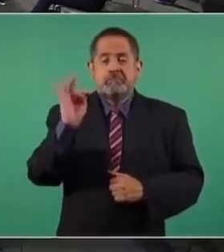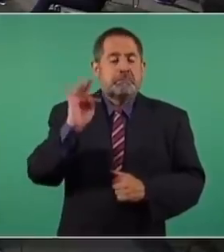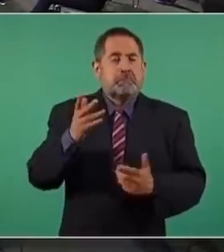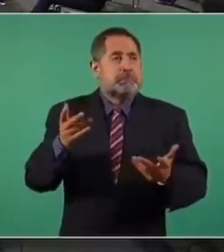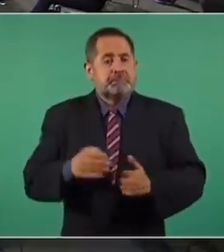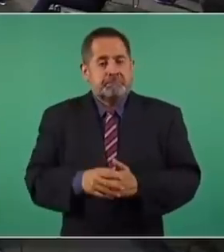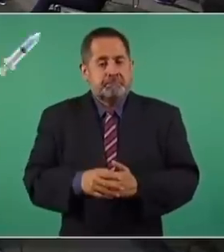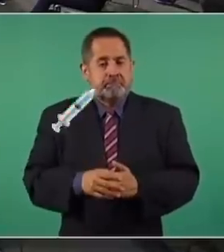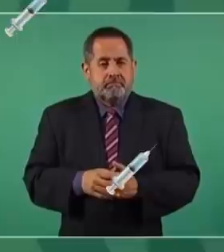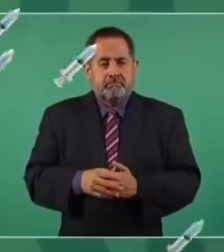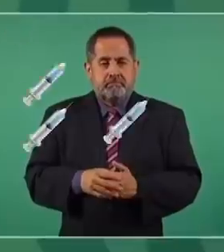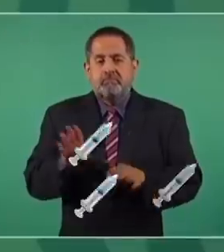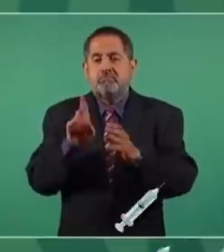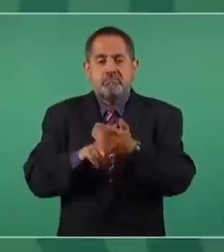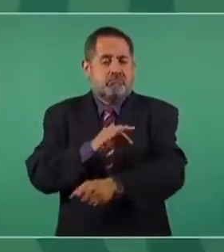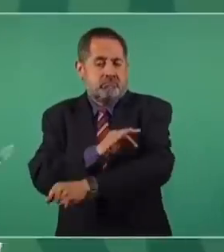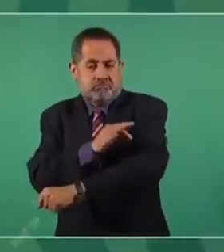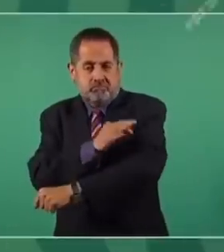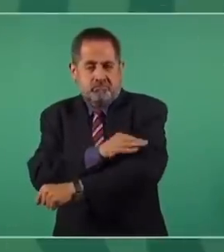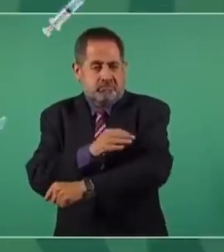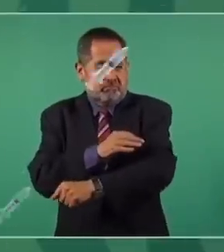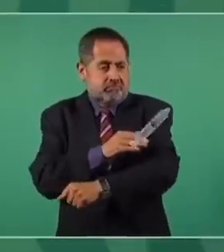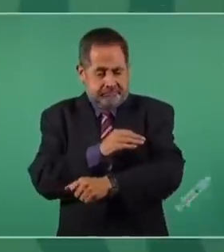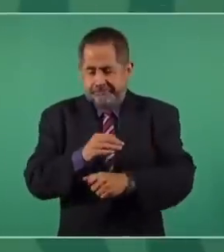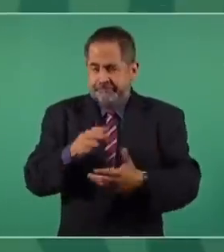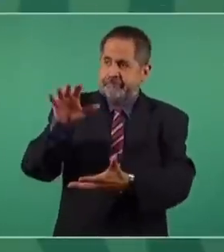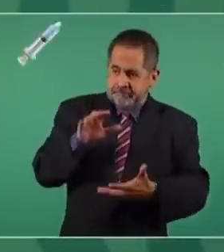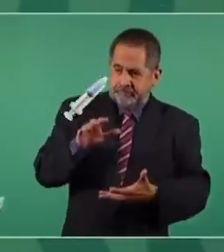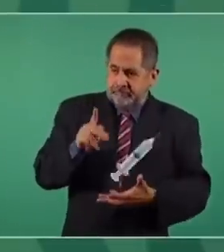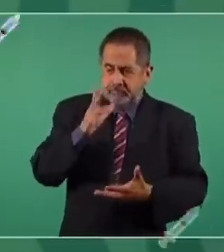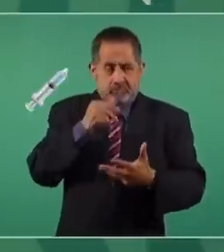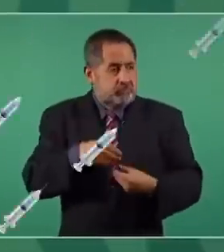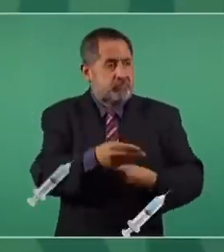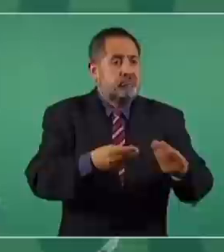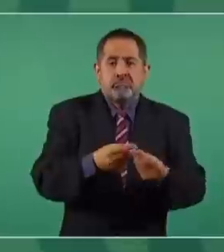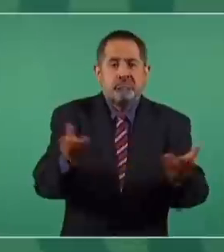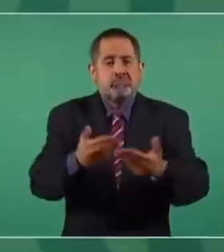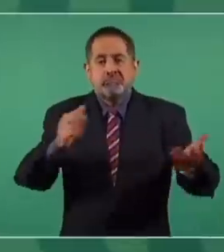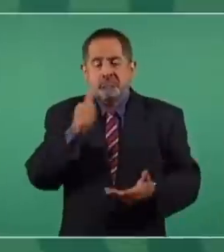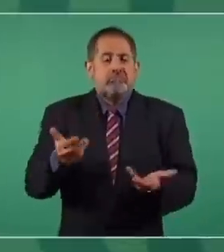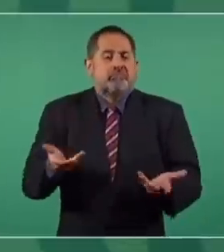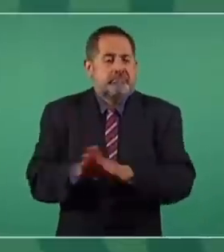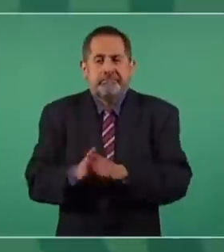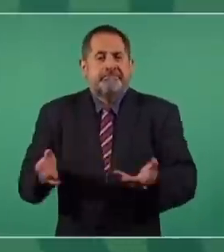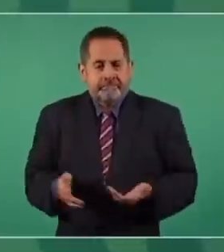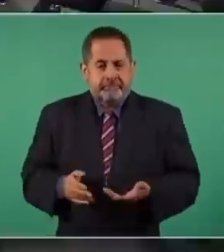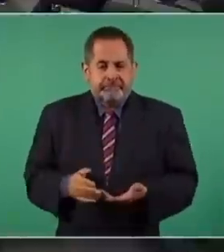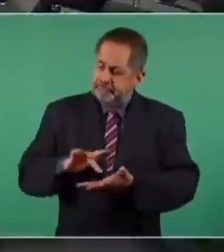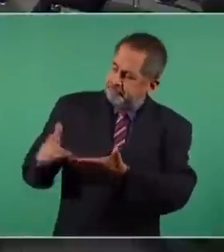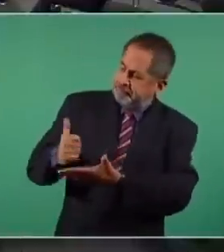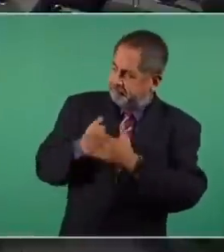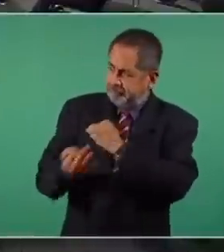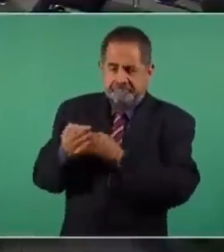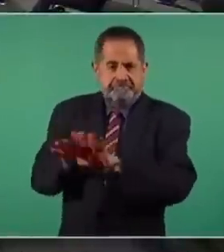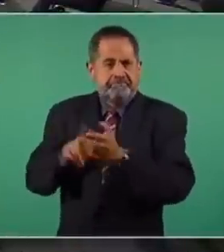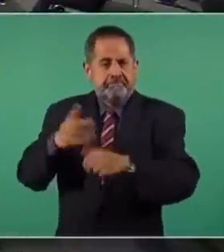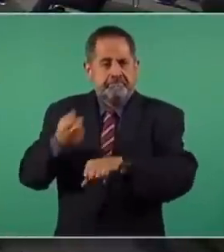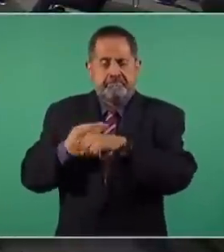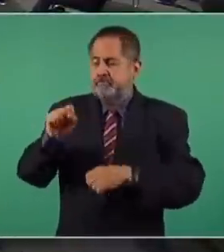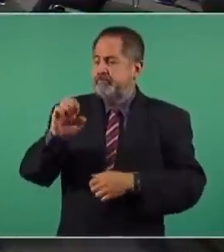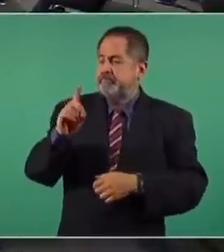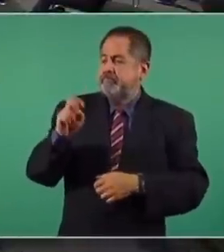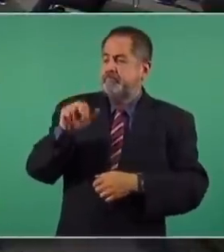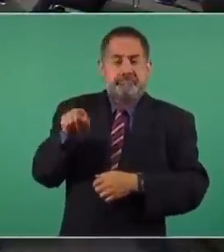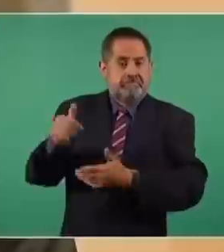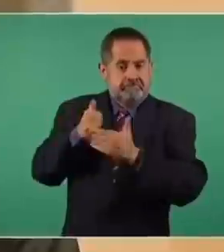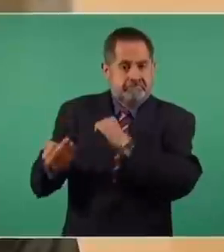conseguimos las vacunas pero no tenemos capacidad para distribuirlas? ¿Qué hubiésemos hecho si no contamos con el apoyo de la Secretaría la Defensa